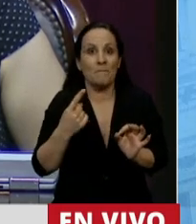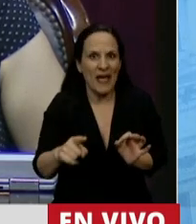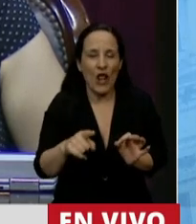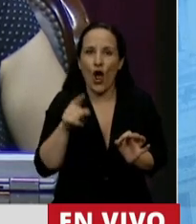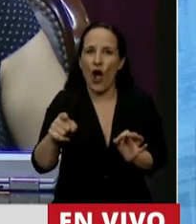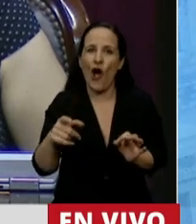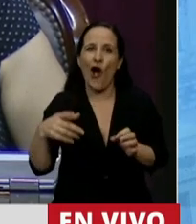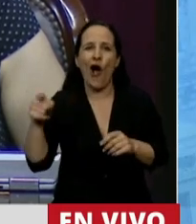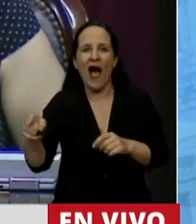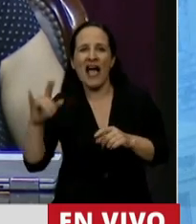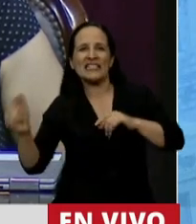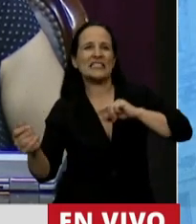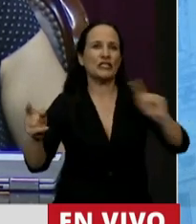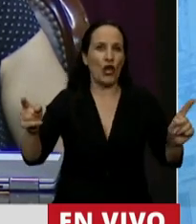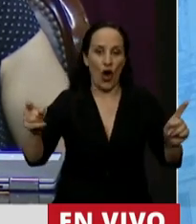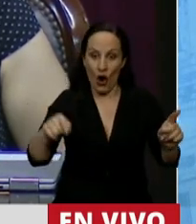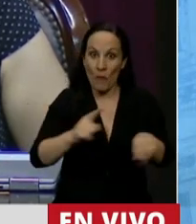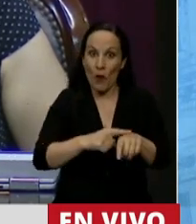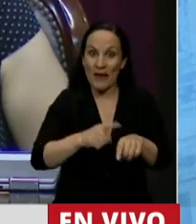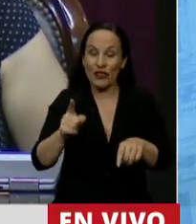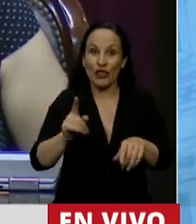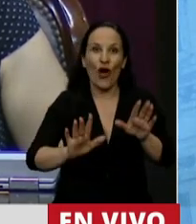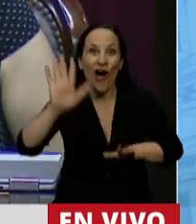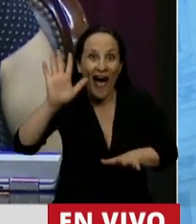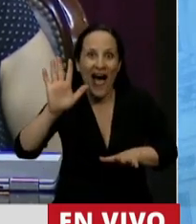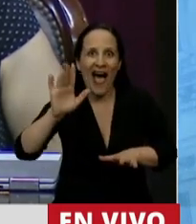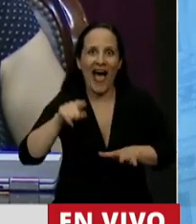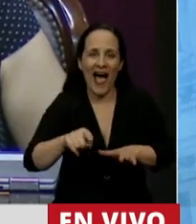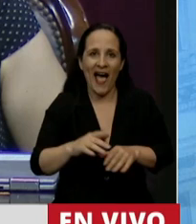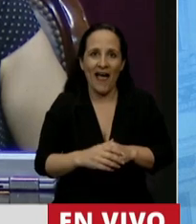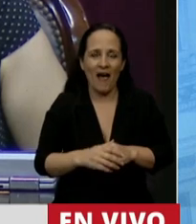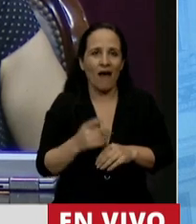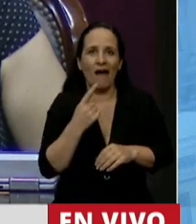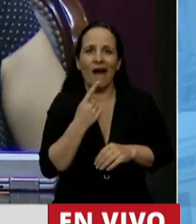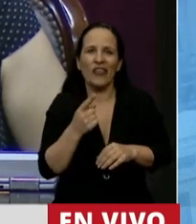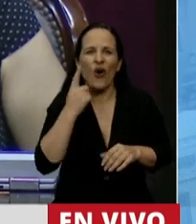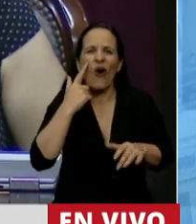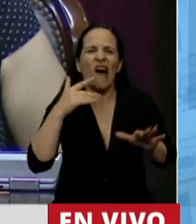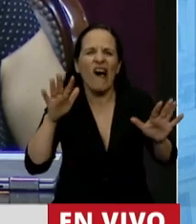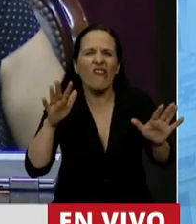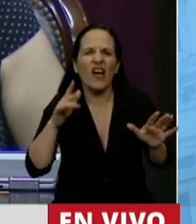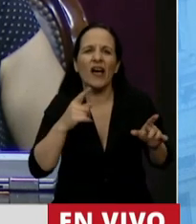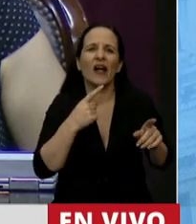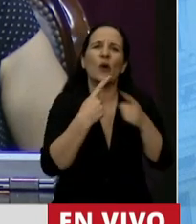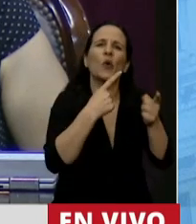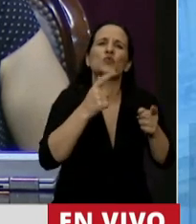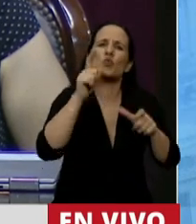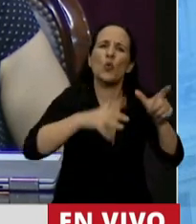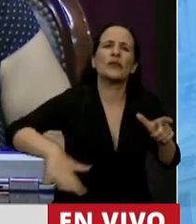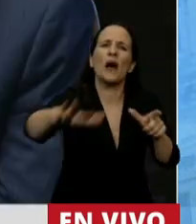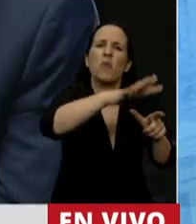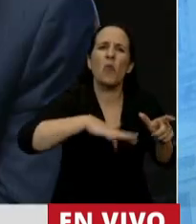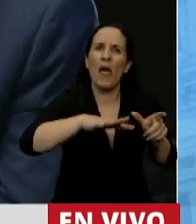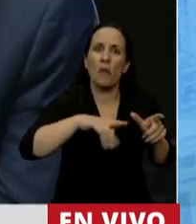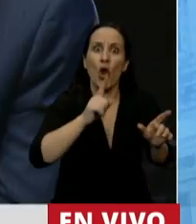de las dos posiciones al momento de marcar el voto por los símbolos, dijo vamos a hacer una consulta popular no